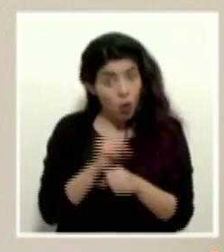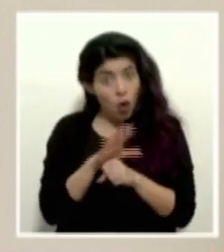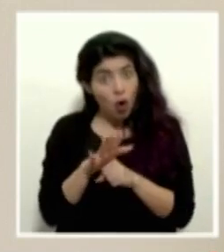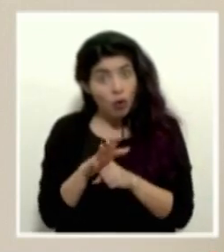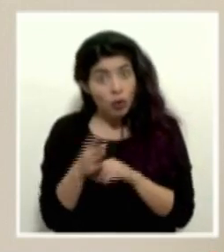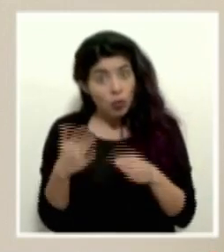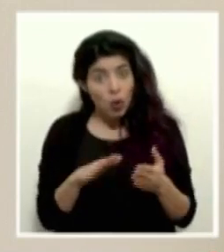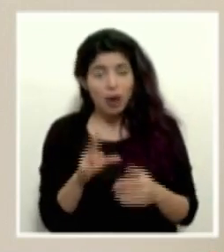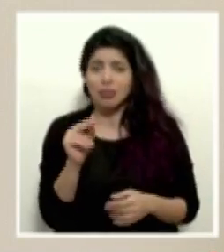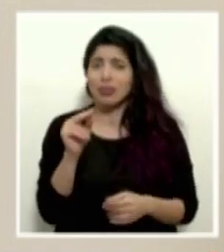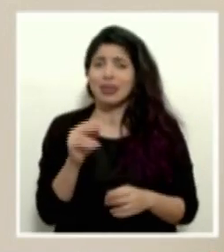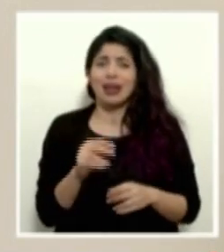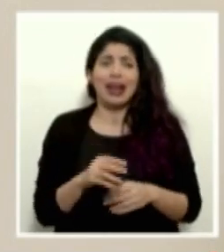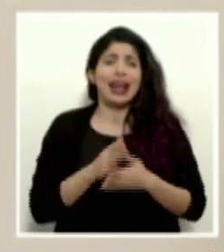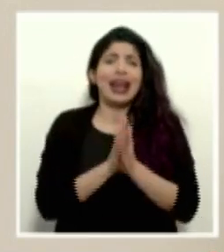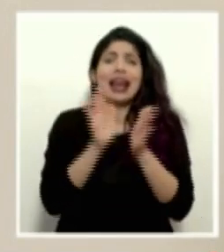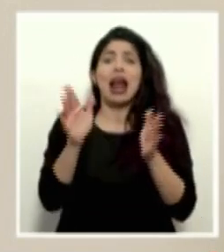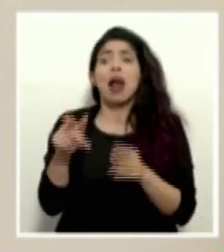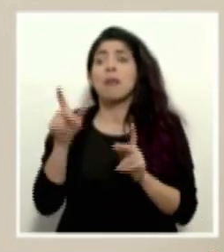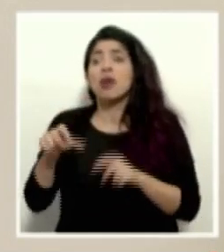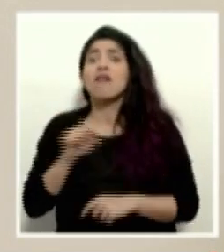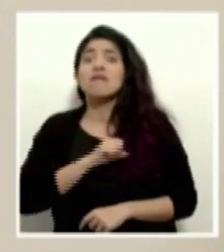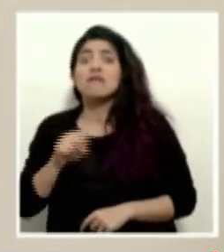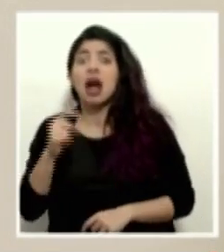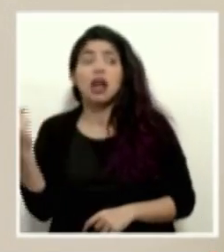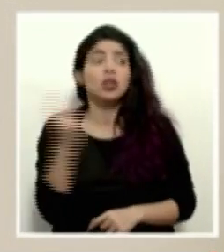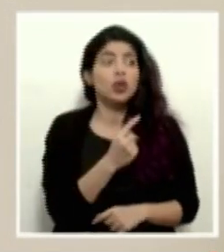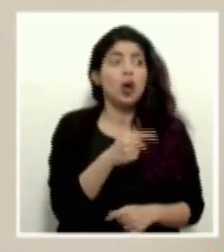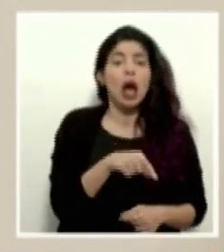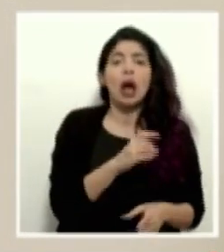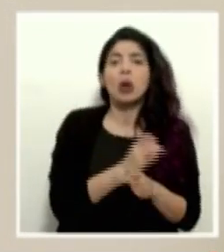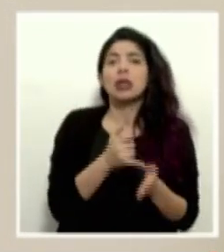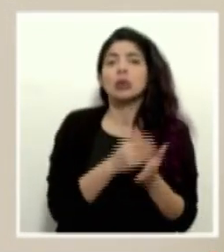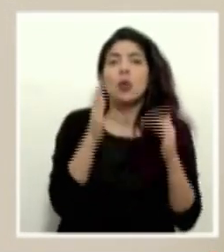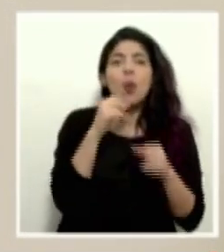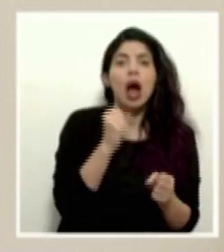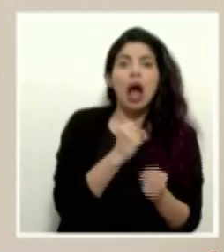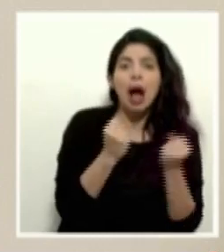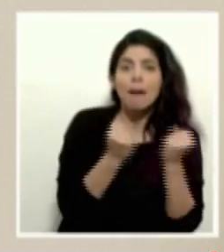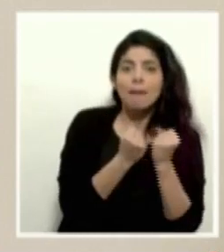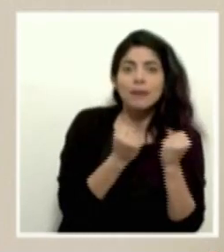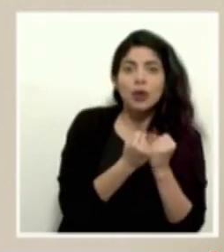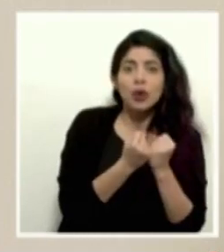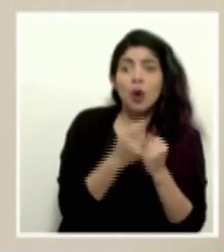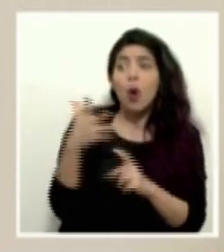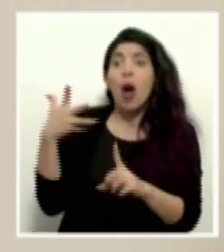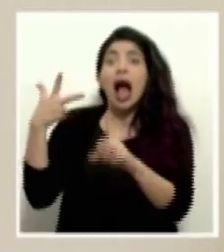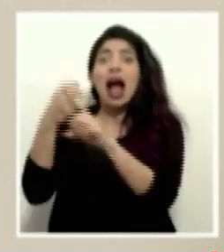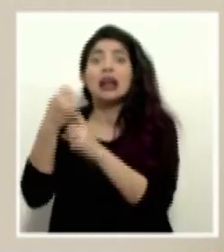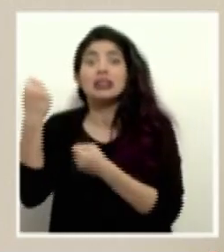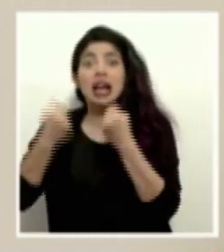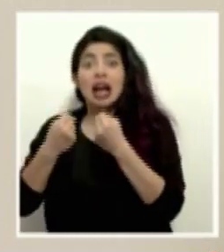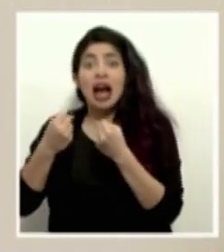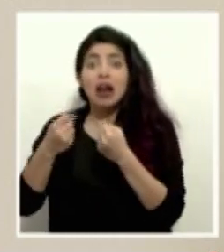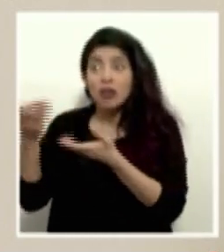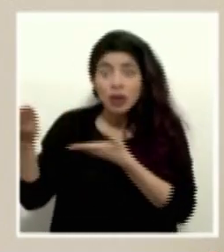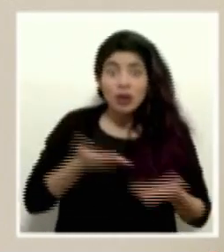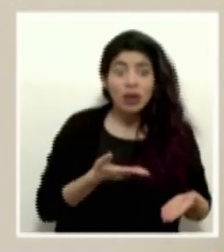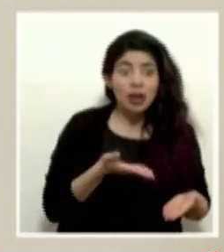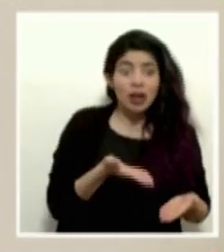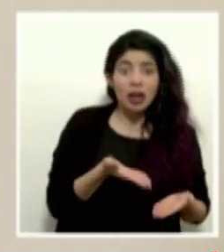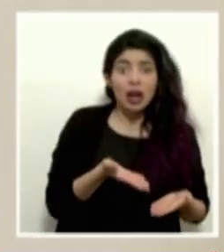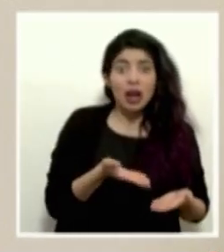solamente, sino porque tiene un infarto y no tiene campo en la unidad de cuidados intensivos. Porque tuvo un accidente de tránsito, tienen que